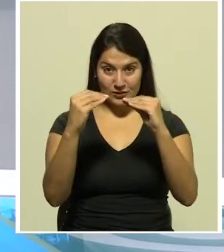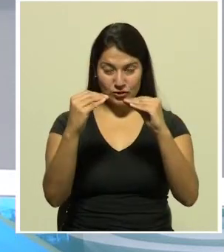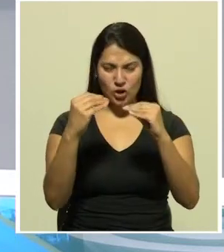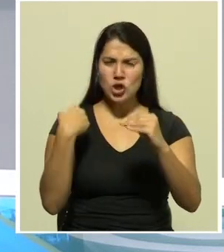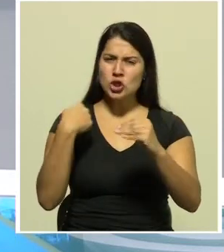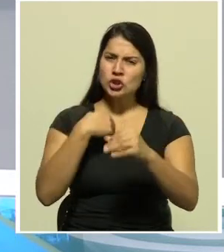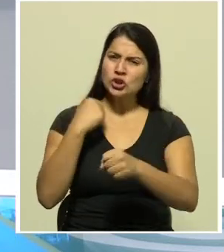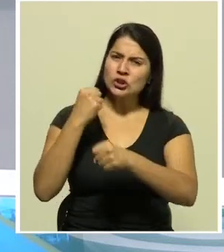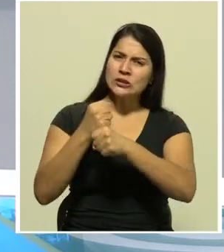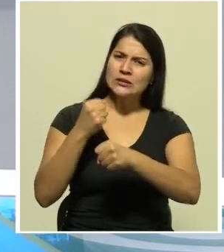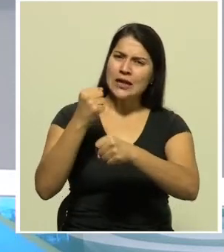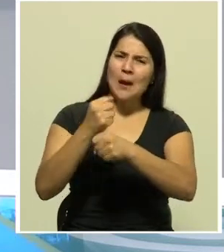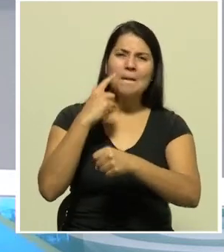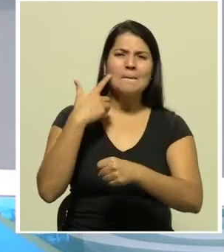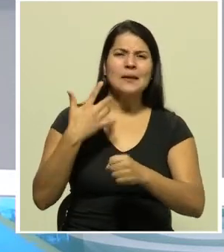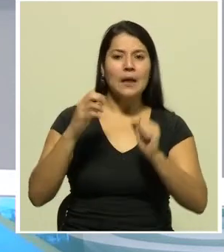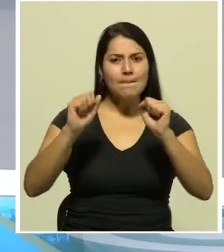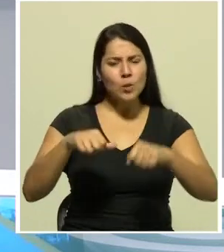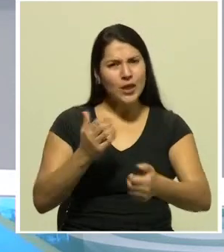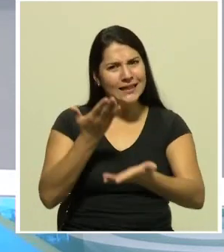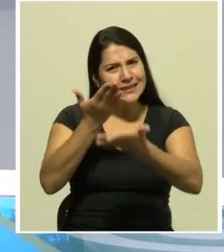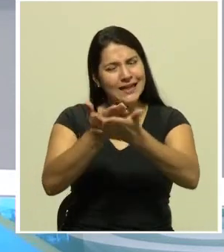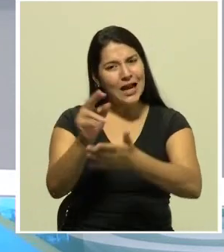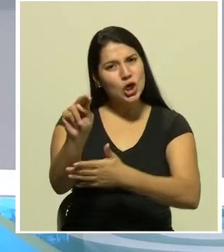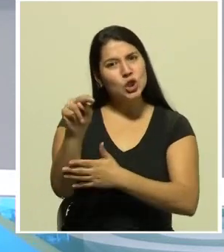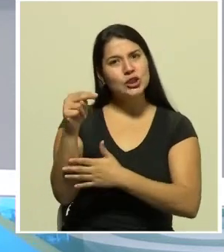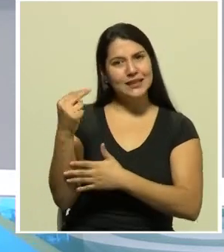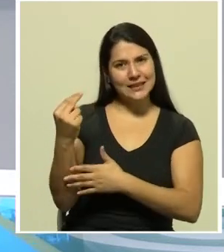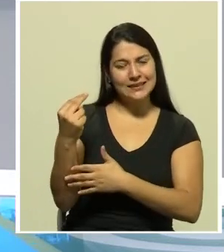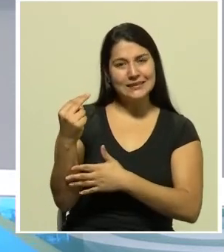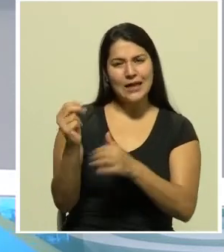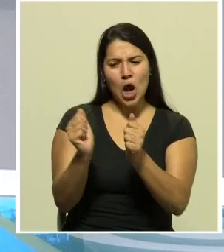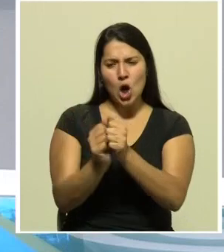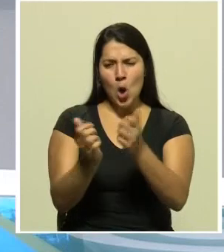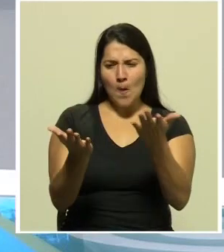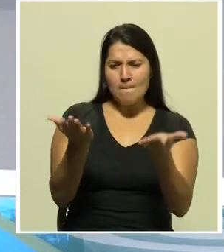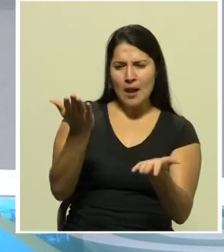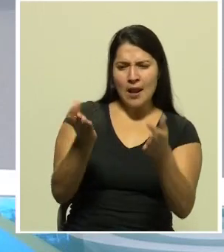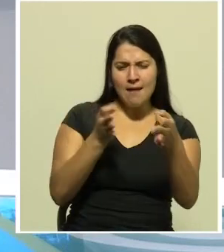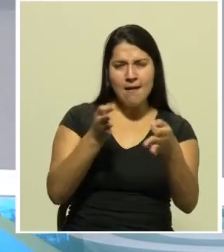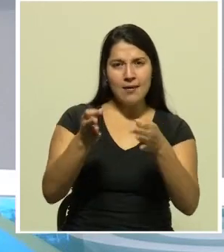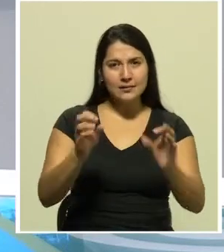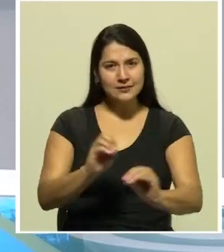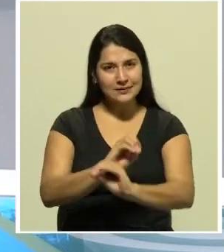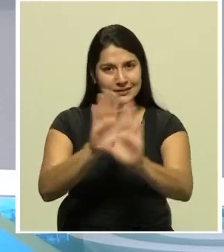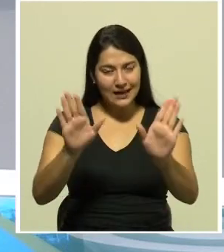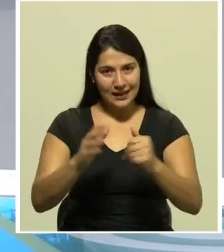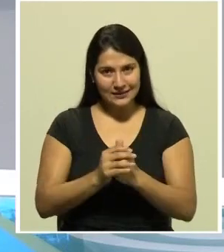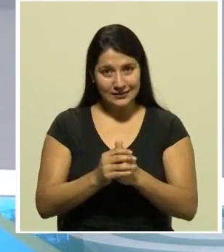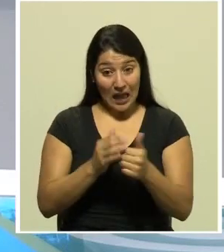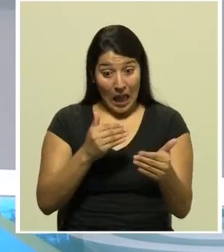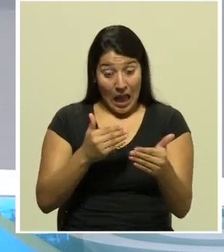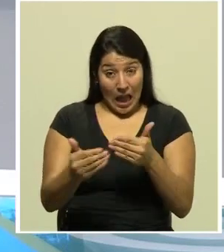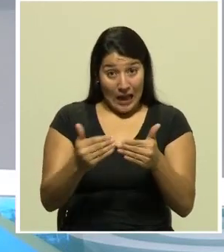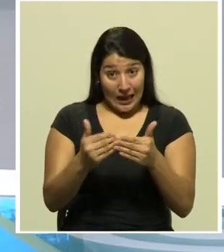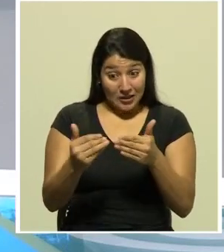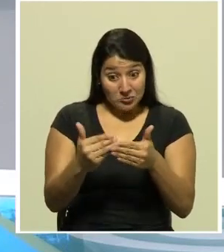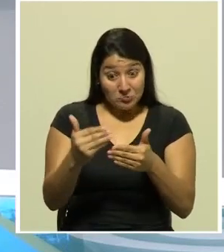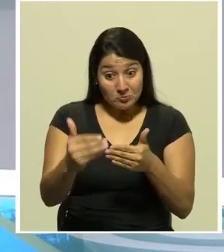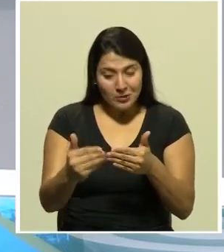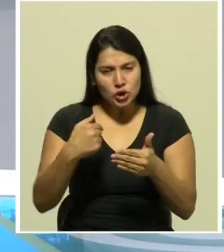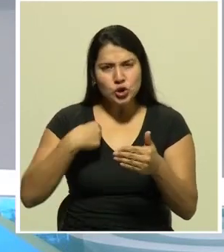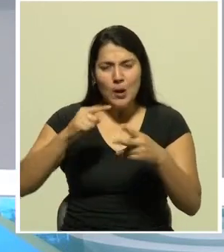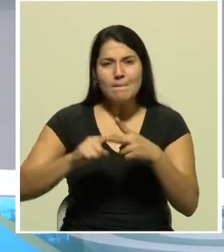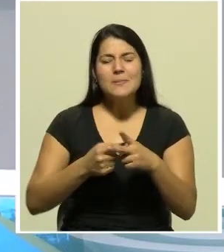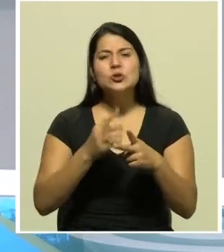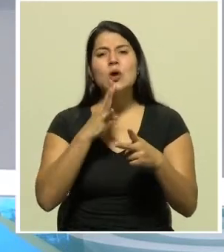trabajamos para entregarle noticias con balance y contexto en unos minutos voy a conversar